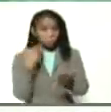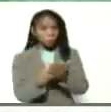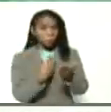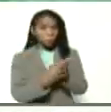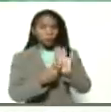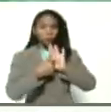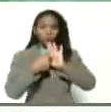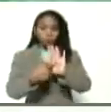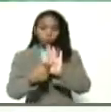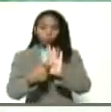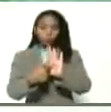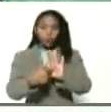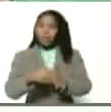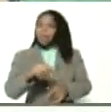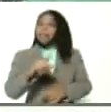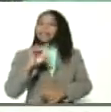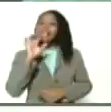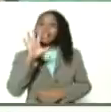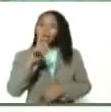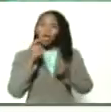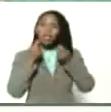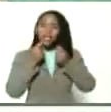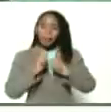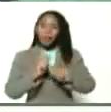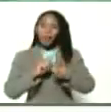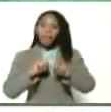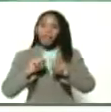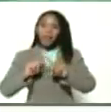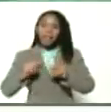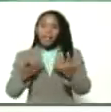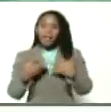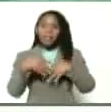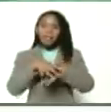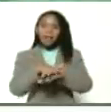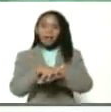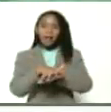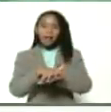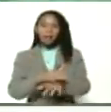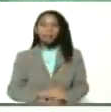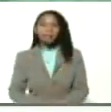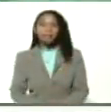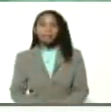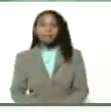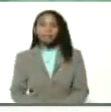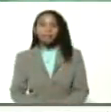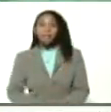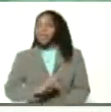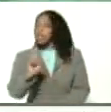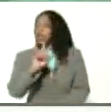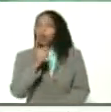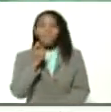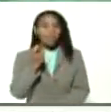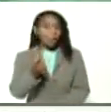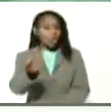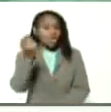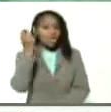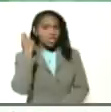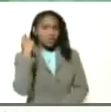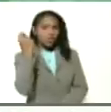ustedes cinco tratamientos diferentes integrales y no ha faltado ni uno